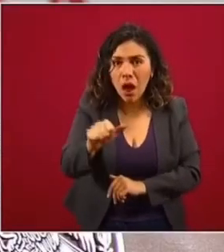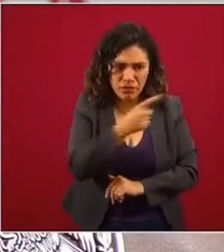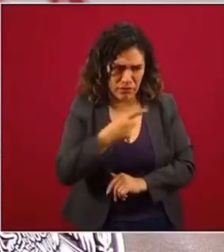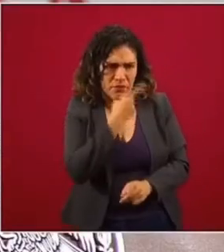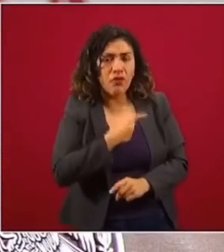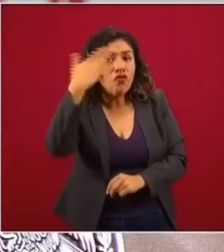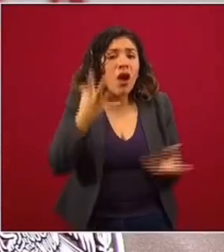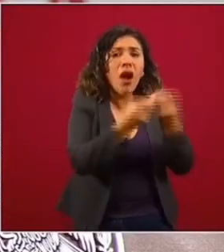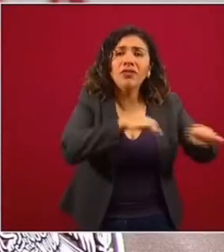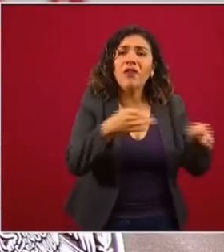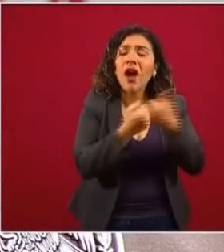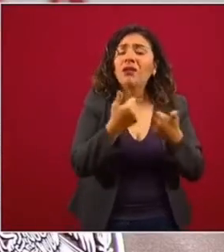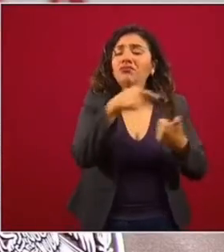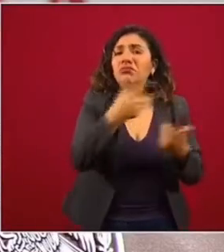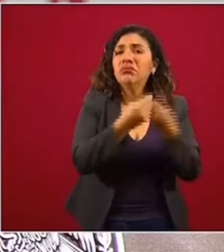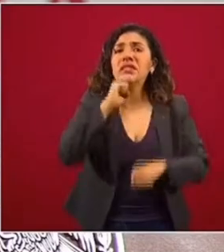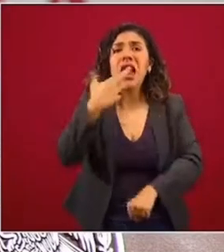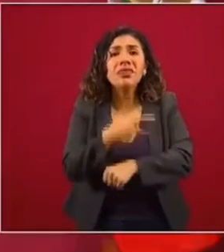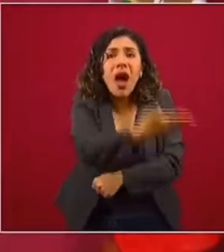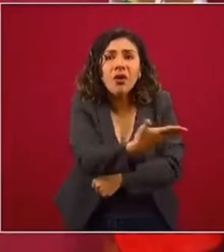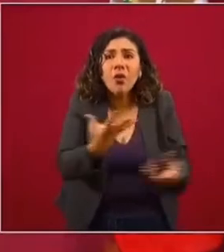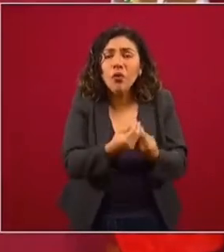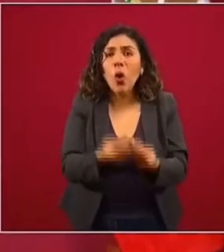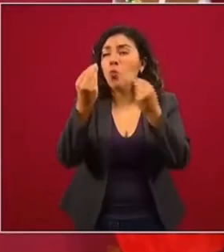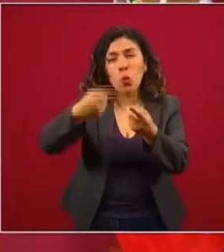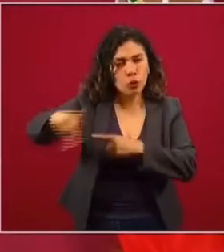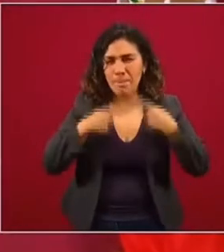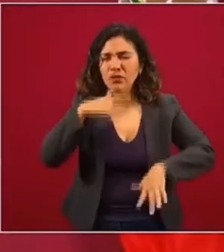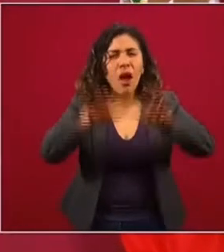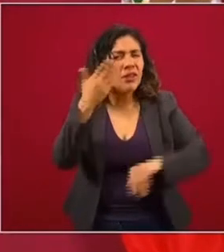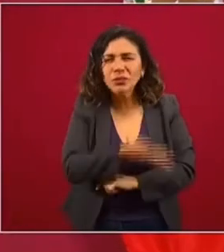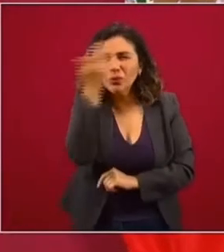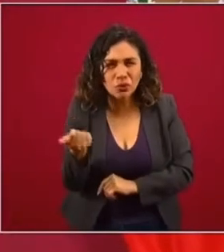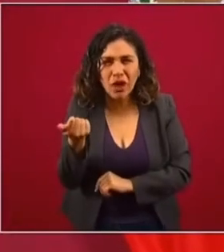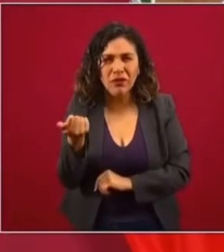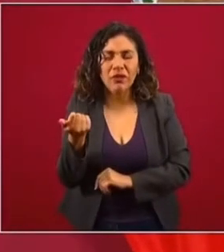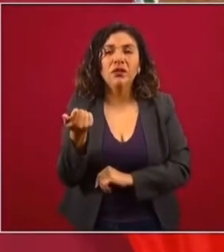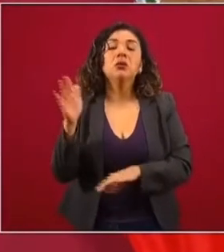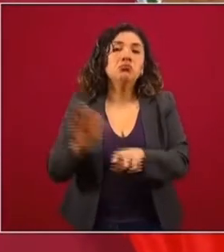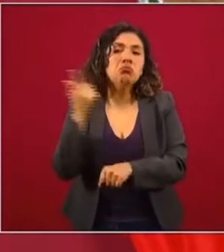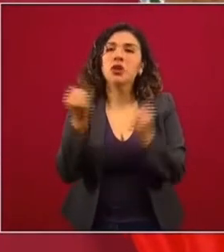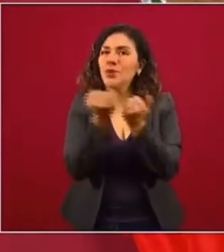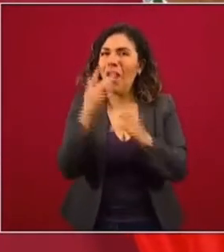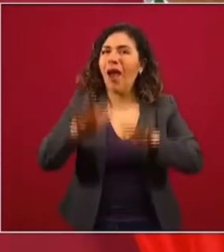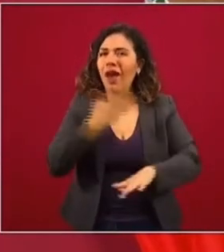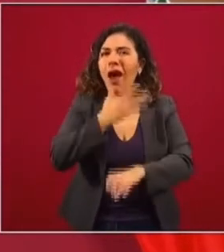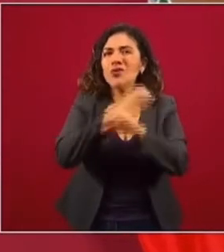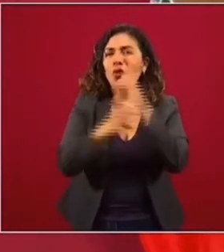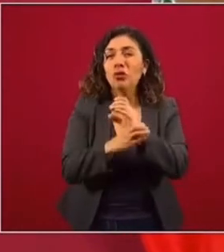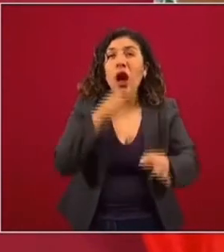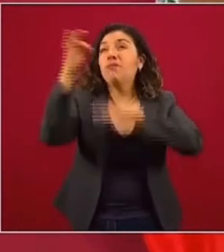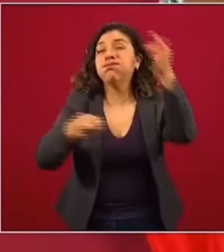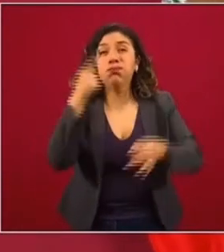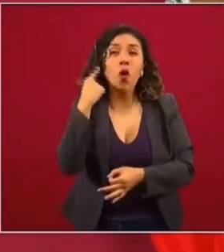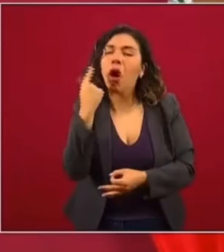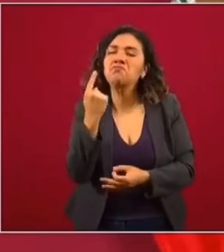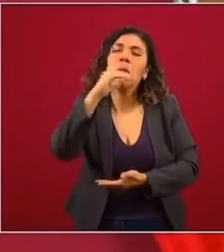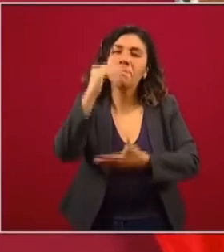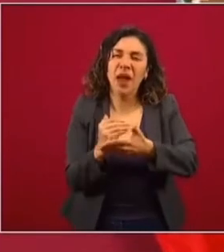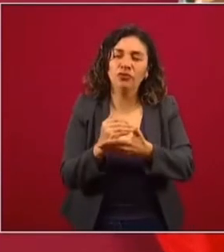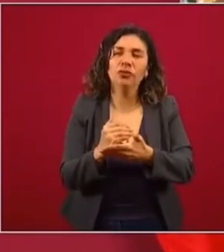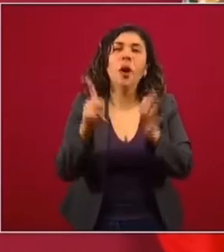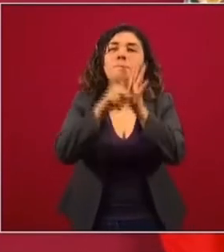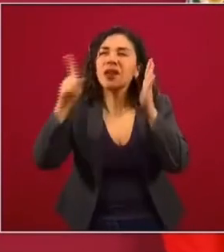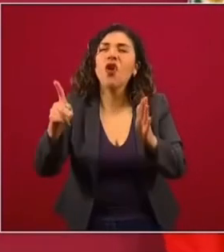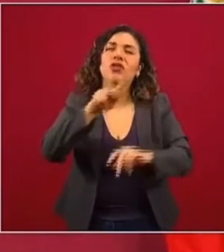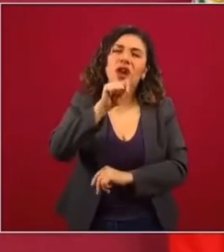de Seguridad Pública. Mucha gente no lo sabe, porque también estas cosas no se difunden mucho. Los